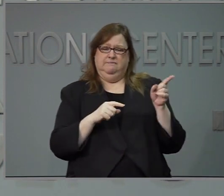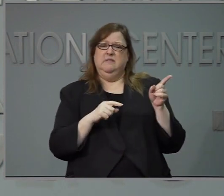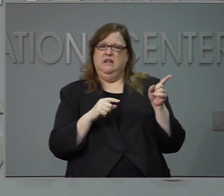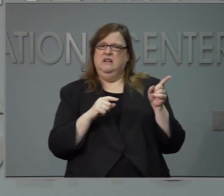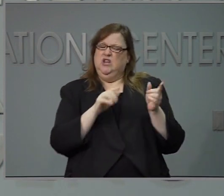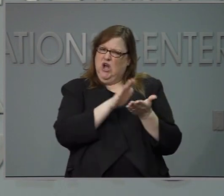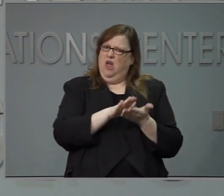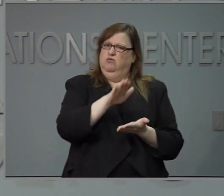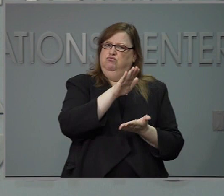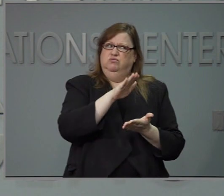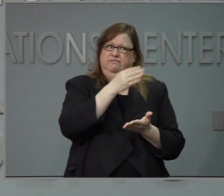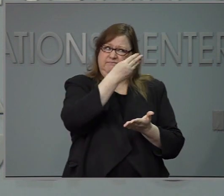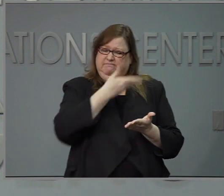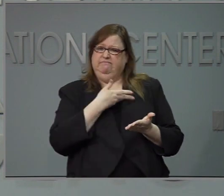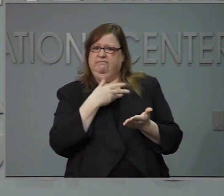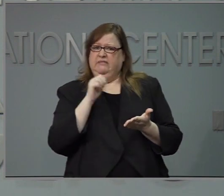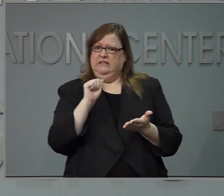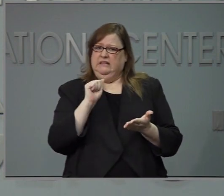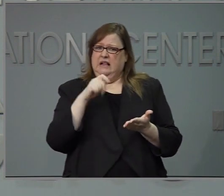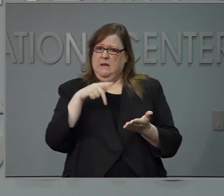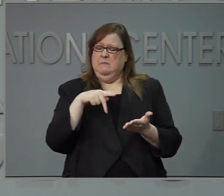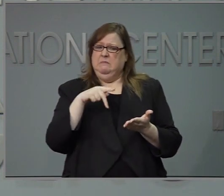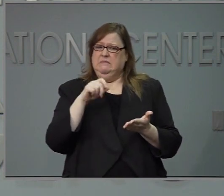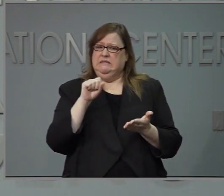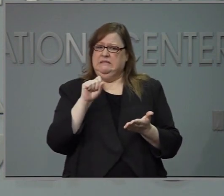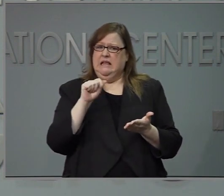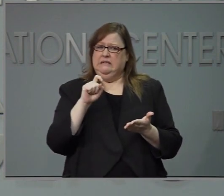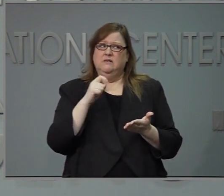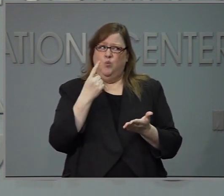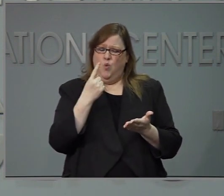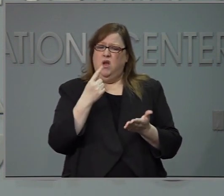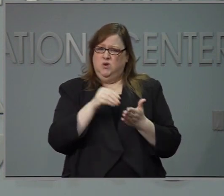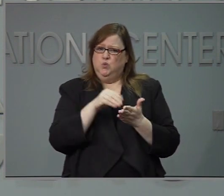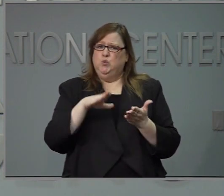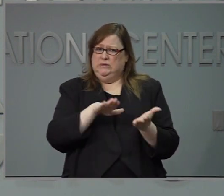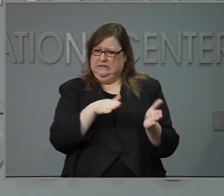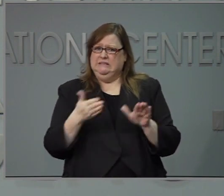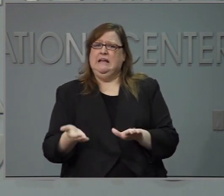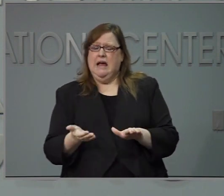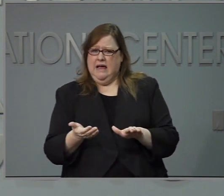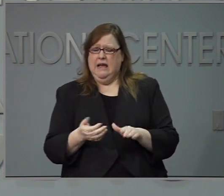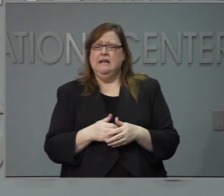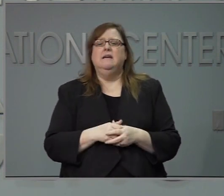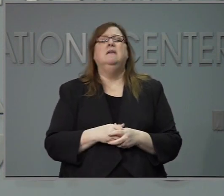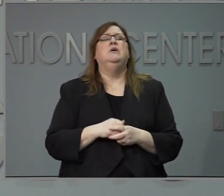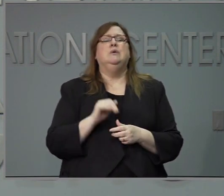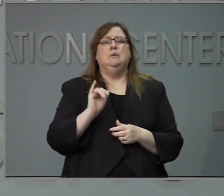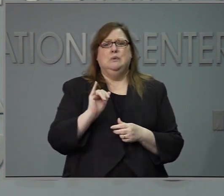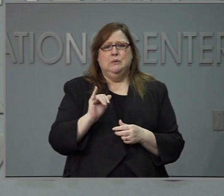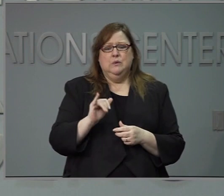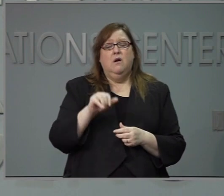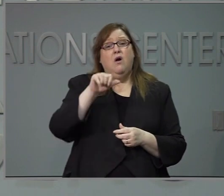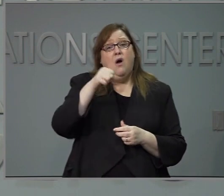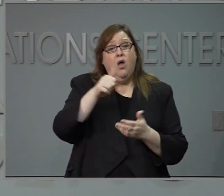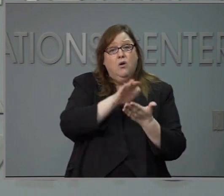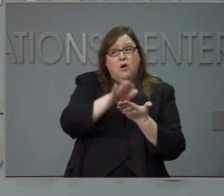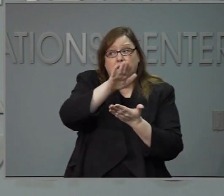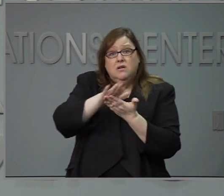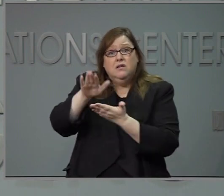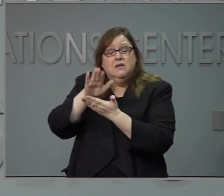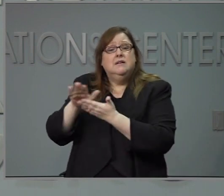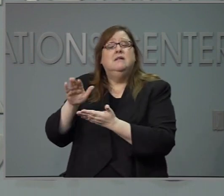universitario y ahora otras universidades están haciendo cambios a sus protocolos y sus reuniones de